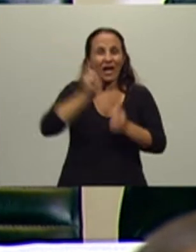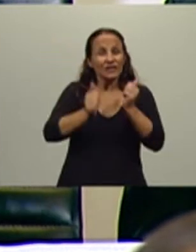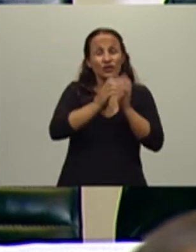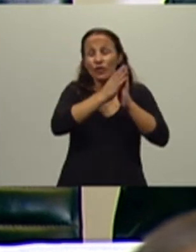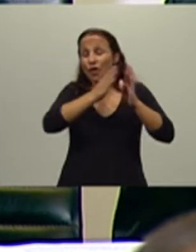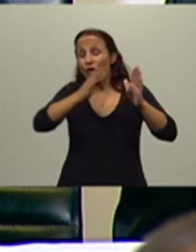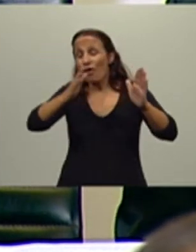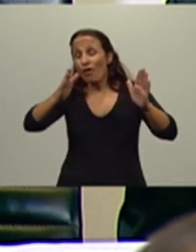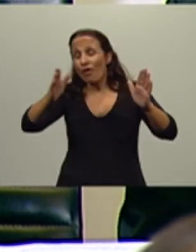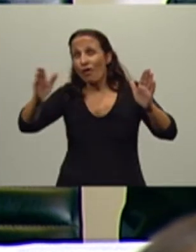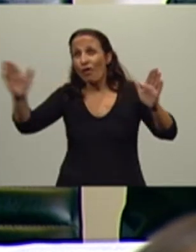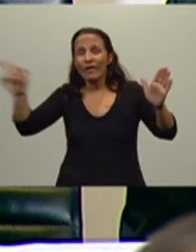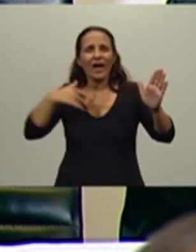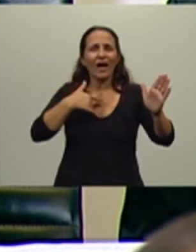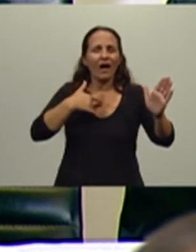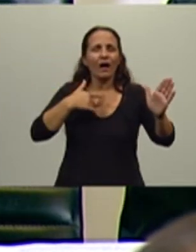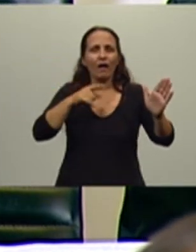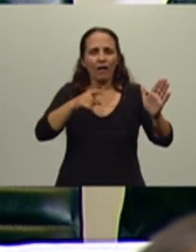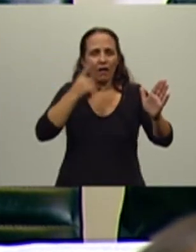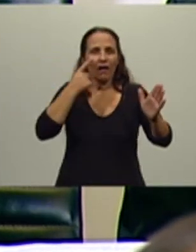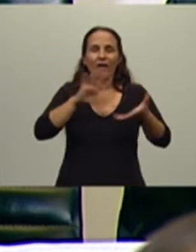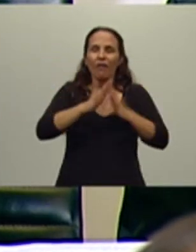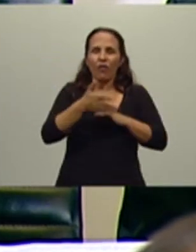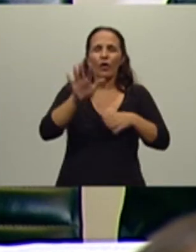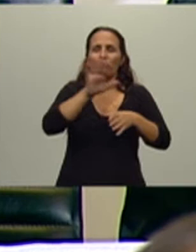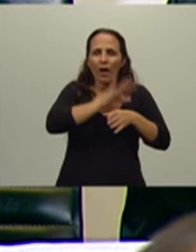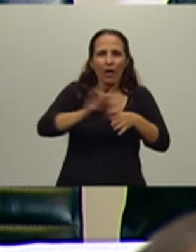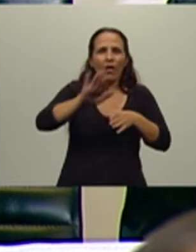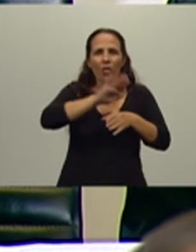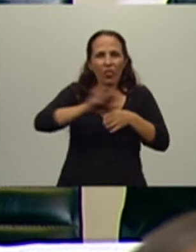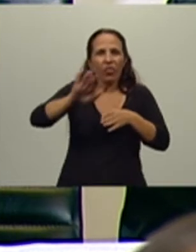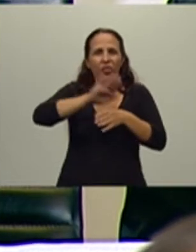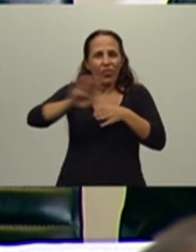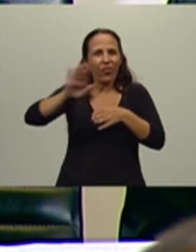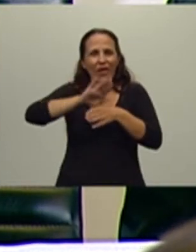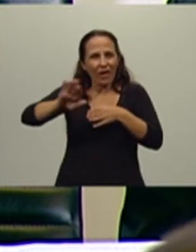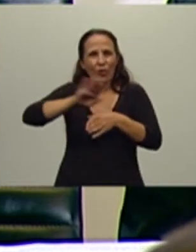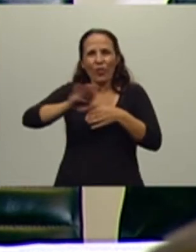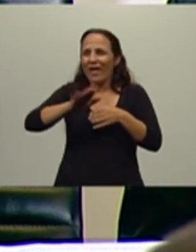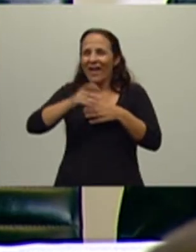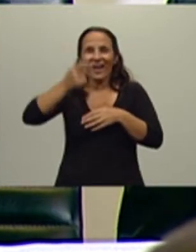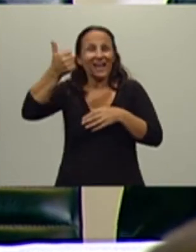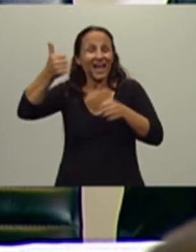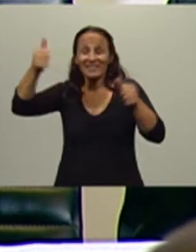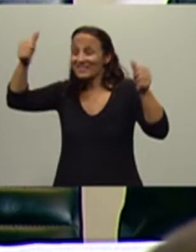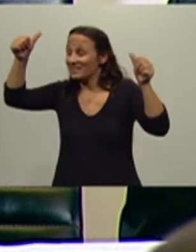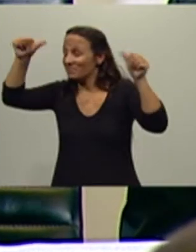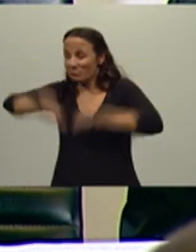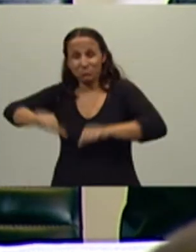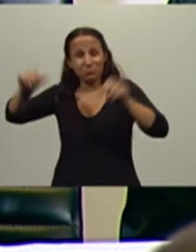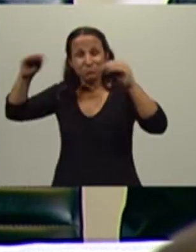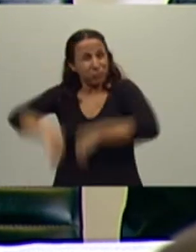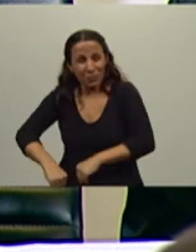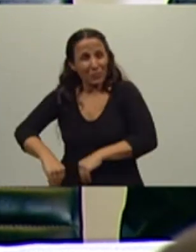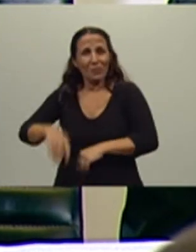argentina un nivel de endeudamiento al borde de la quiebra y al borde de